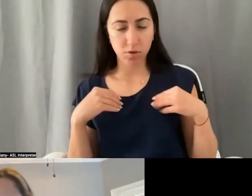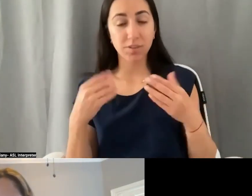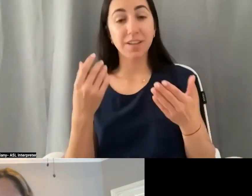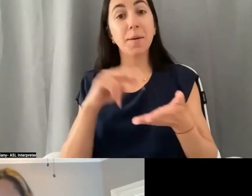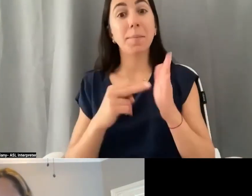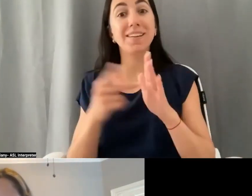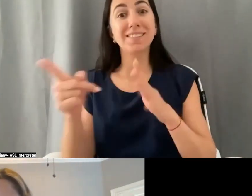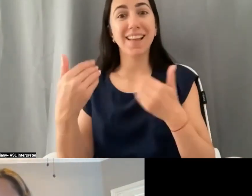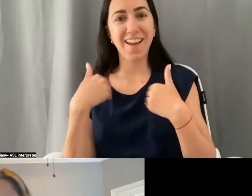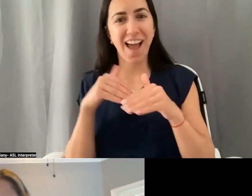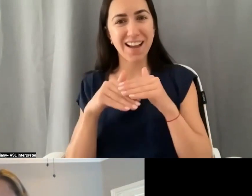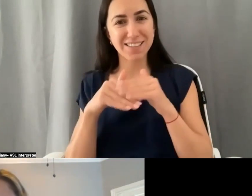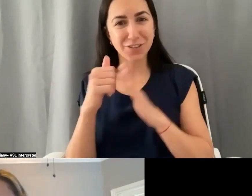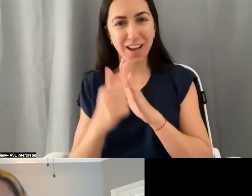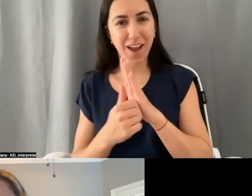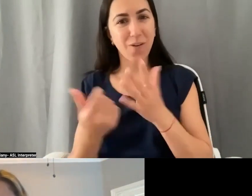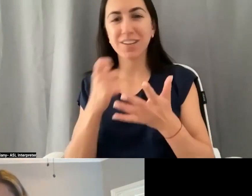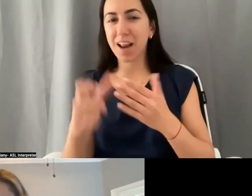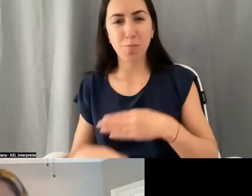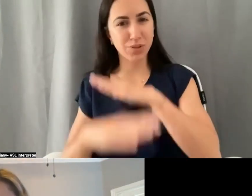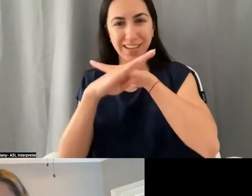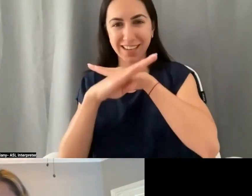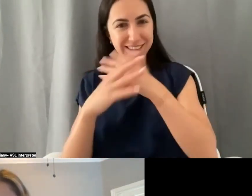no puede ser un administrador. Tienen acceso.